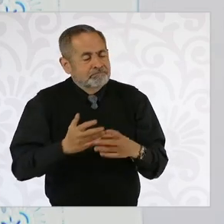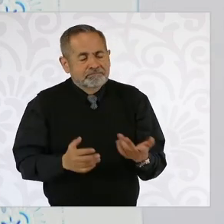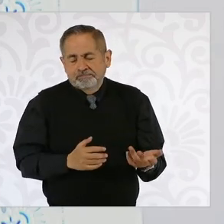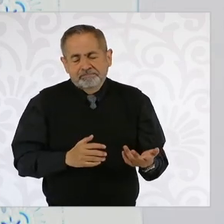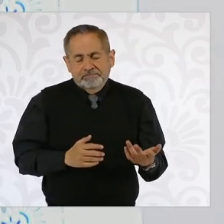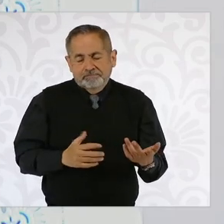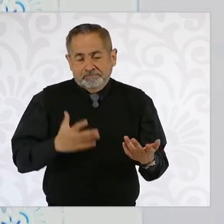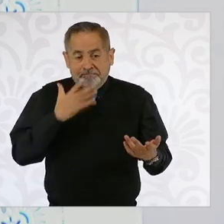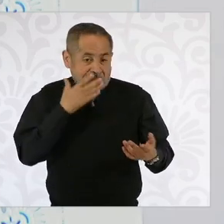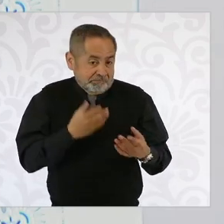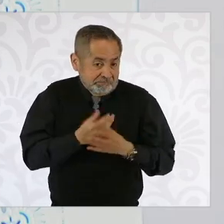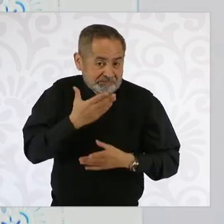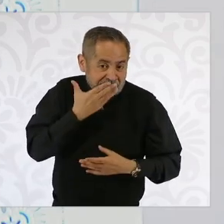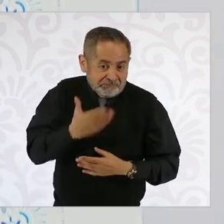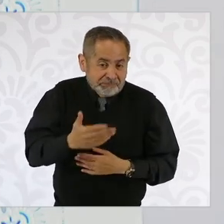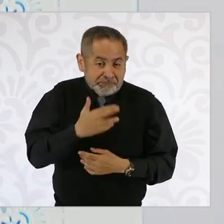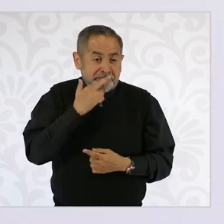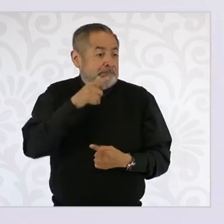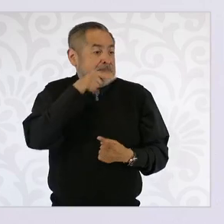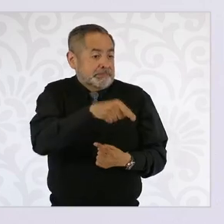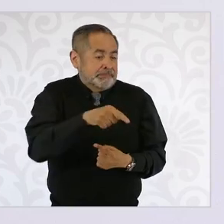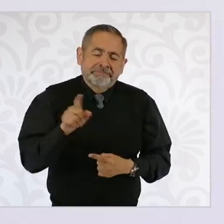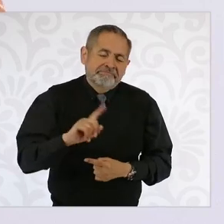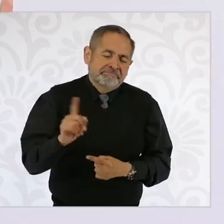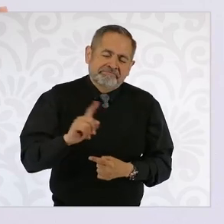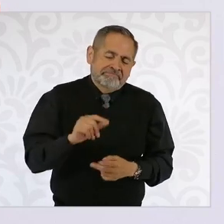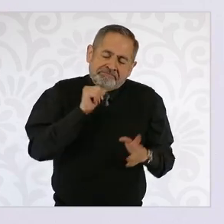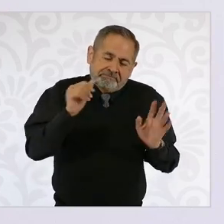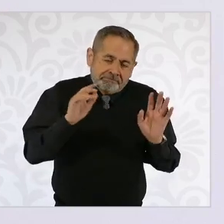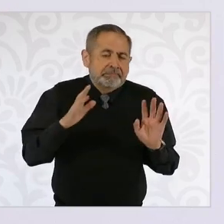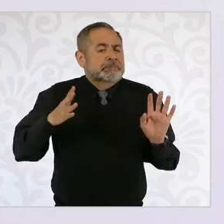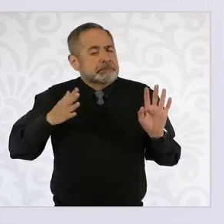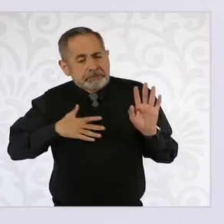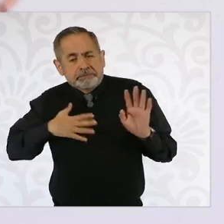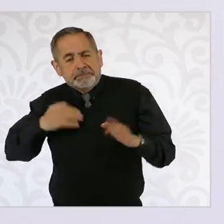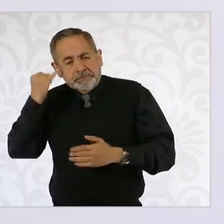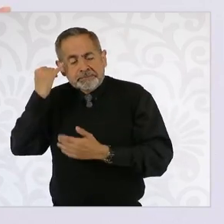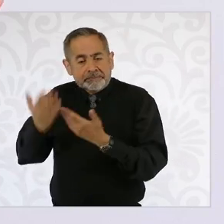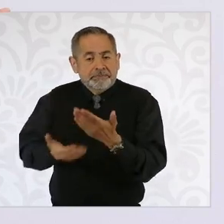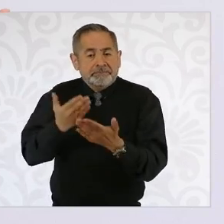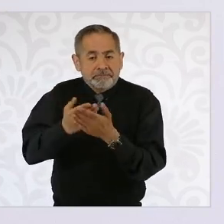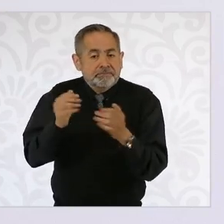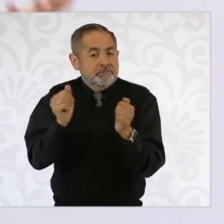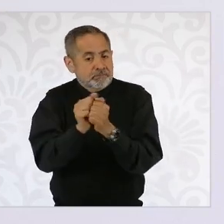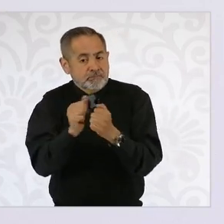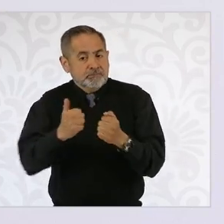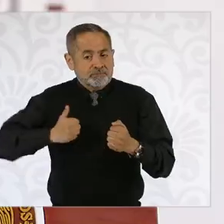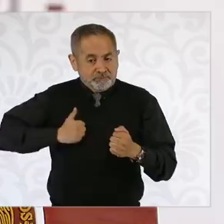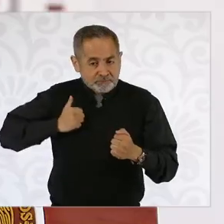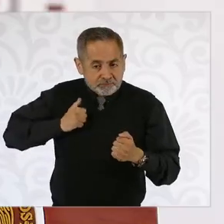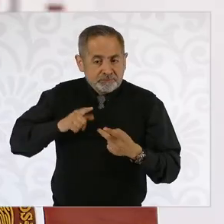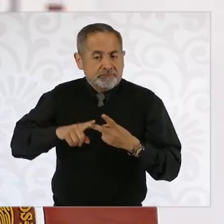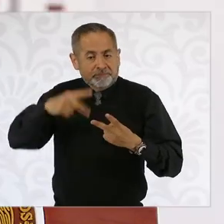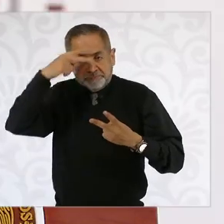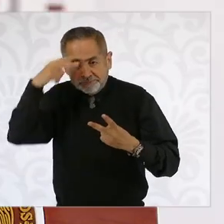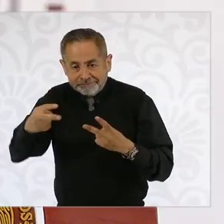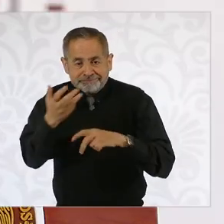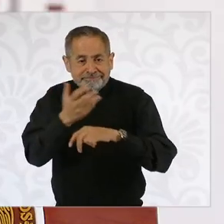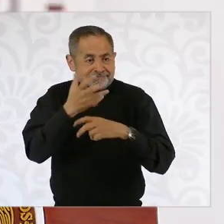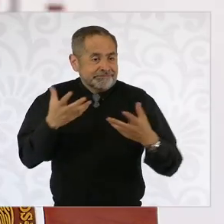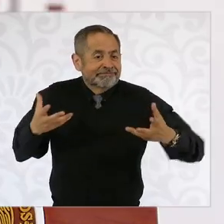necesariamente es la mejor opción. Por eso hemos planteado que con Canadá y México nos complementamos, no